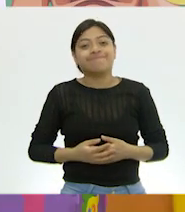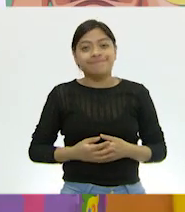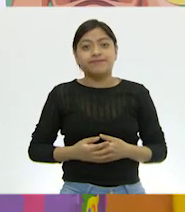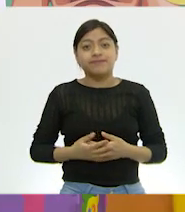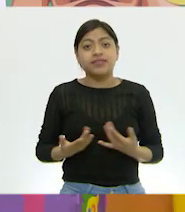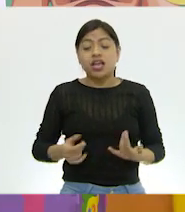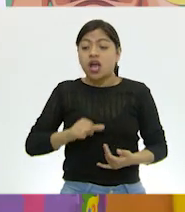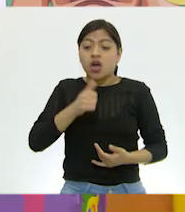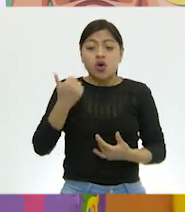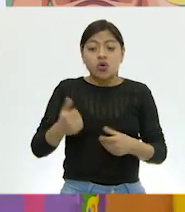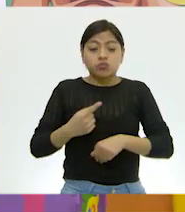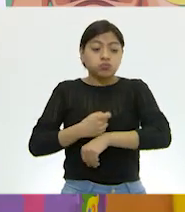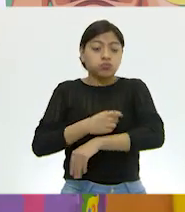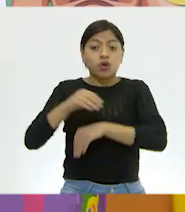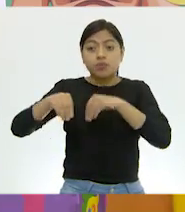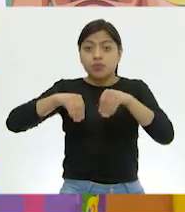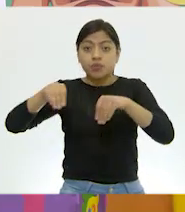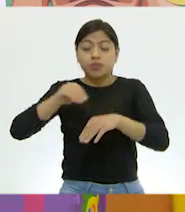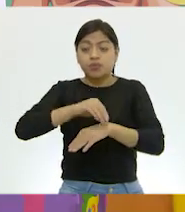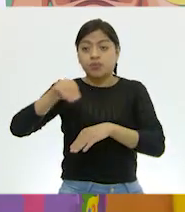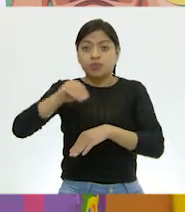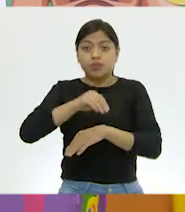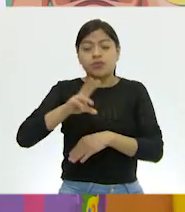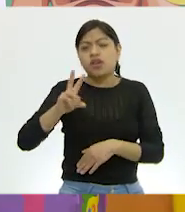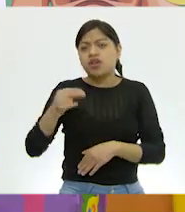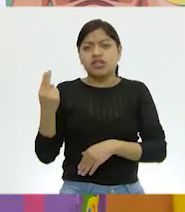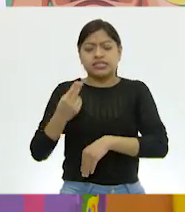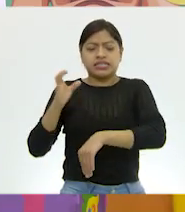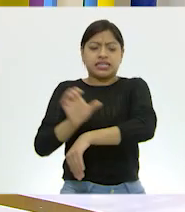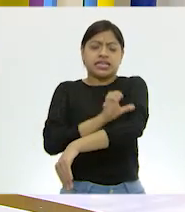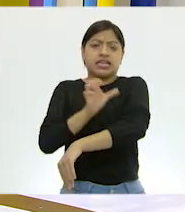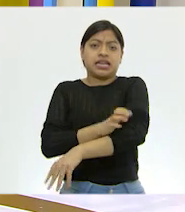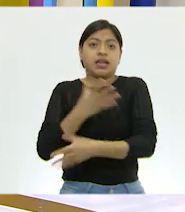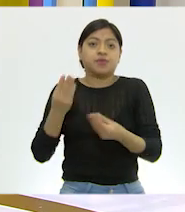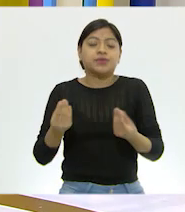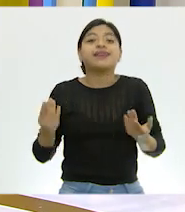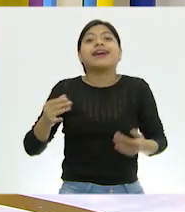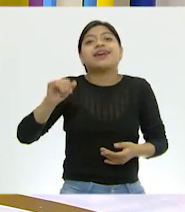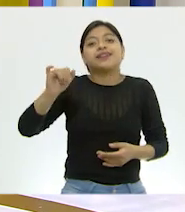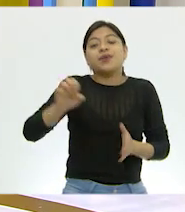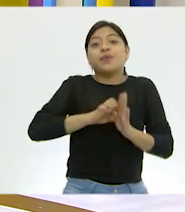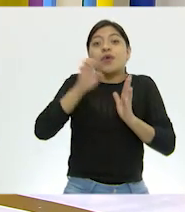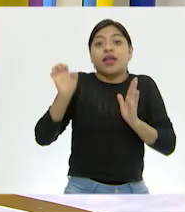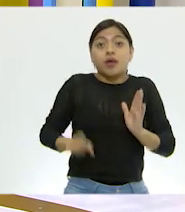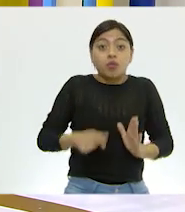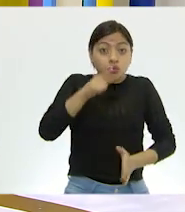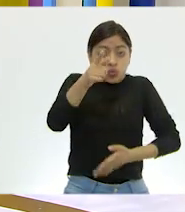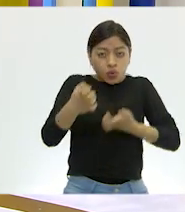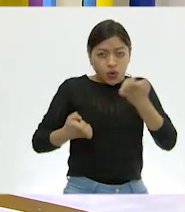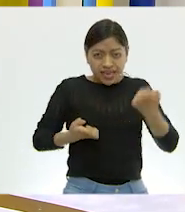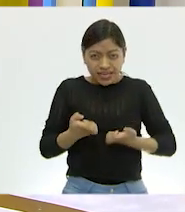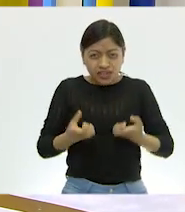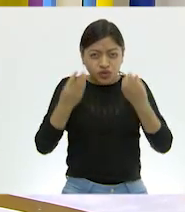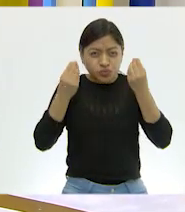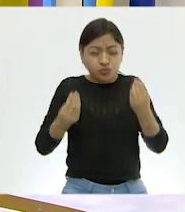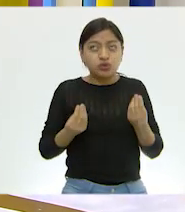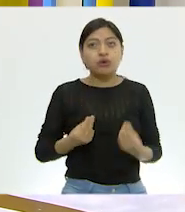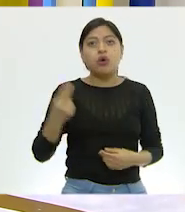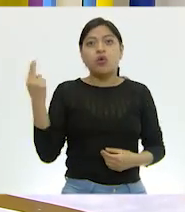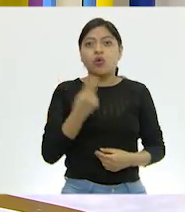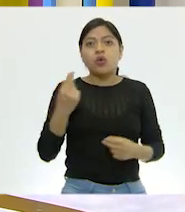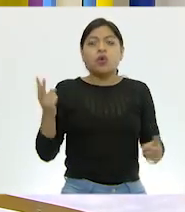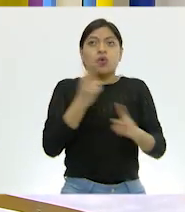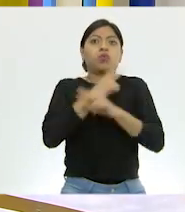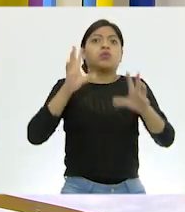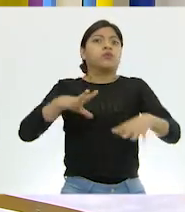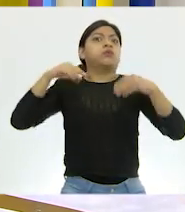movimiento que necesite energía. Exactamente, como nosotros cuando hacemos mucho ejercicio que necesitamos mucho consumo de oxígeno.